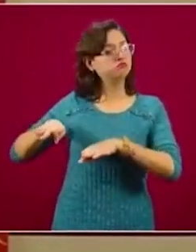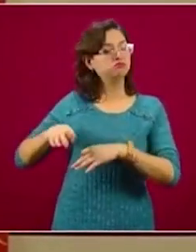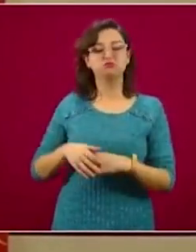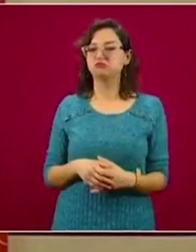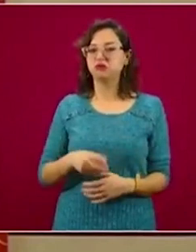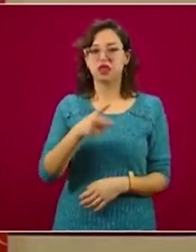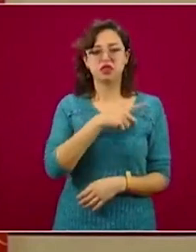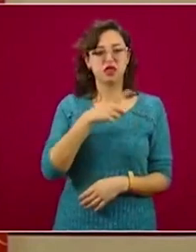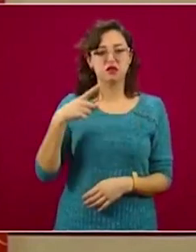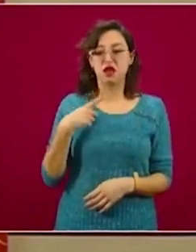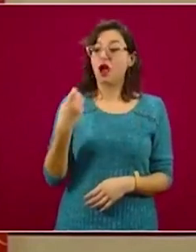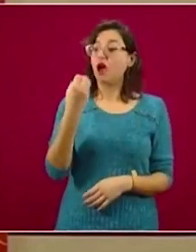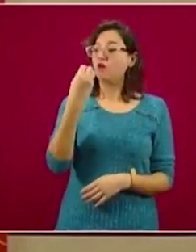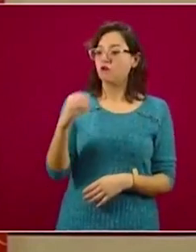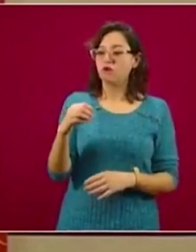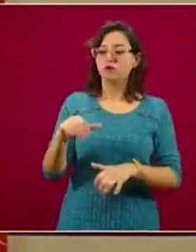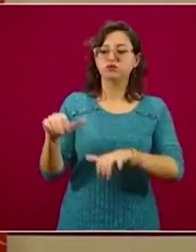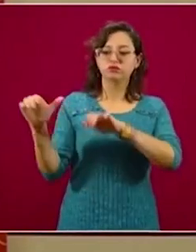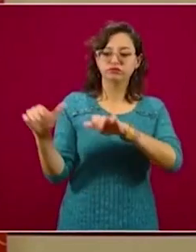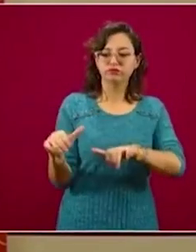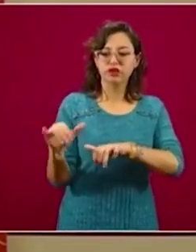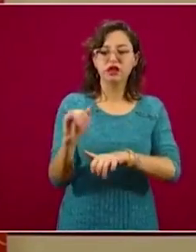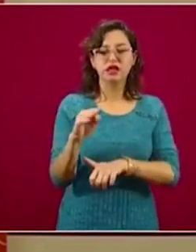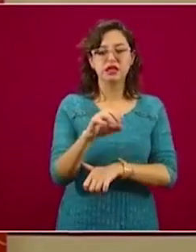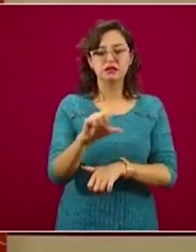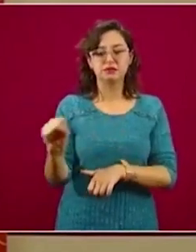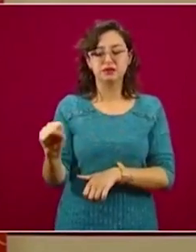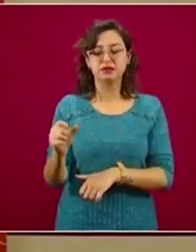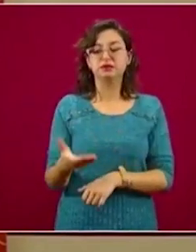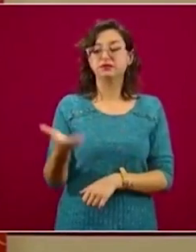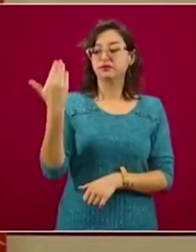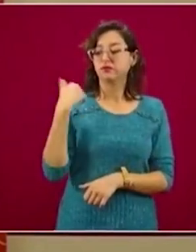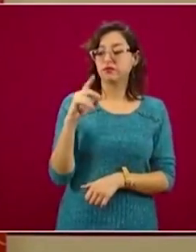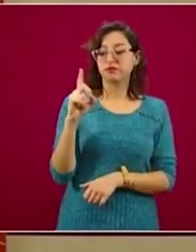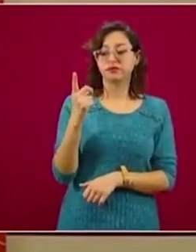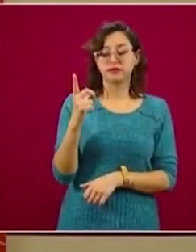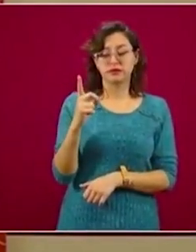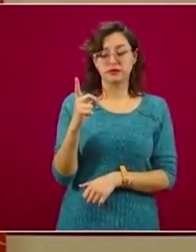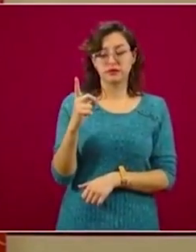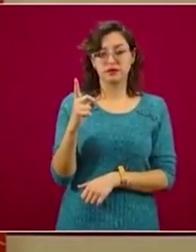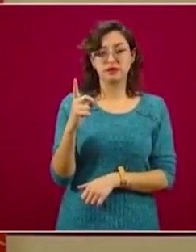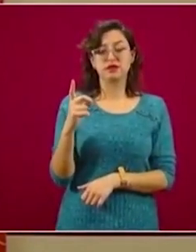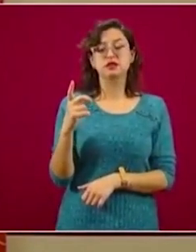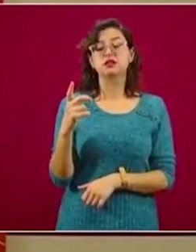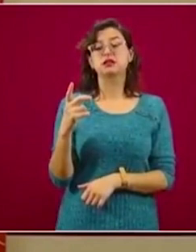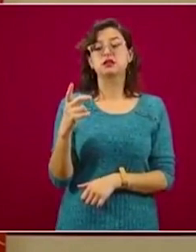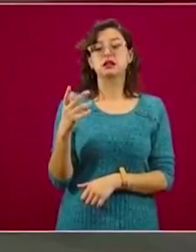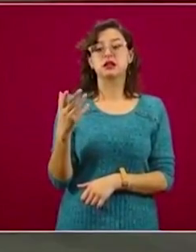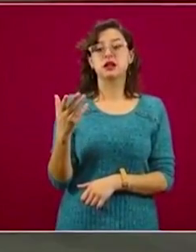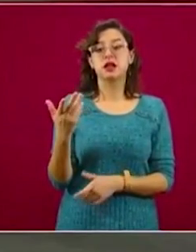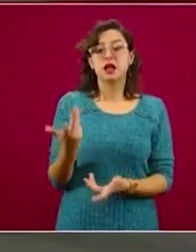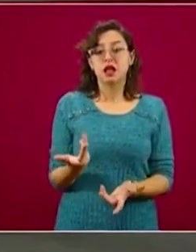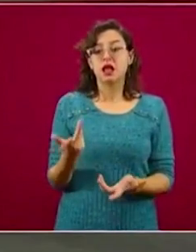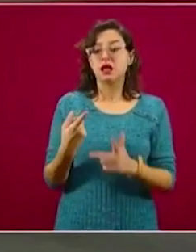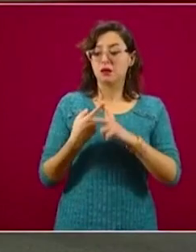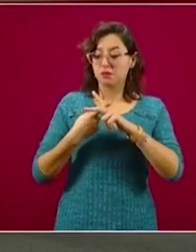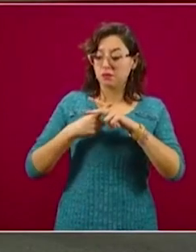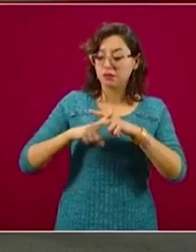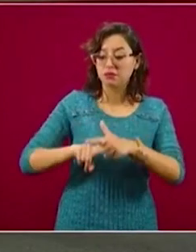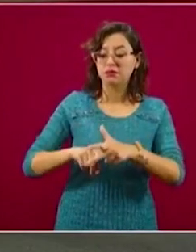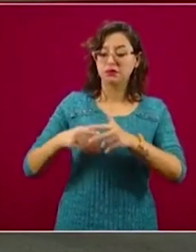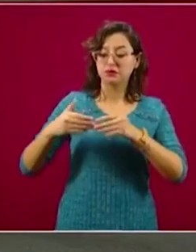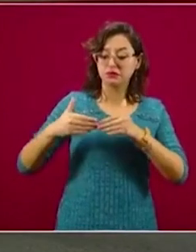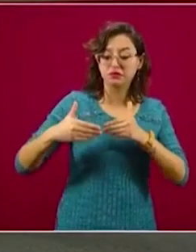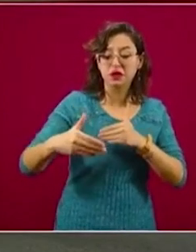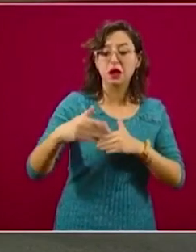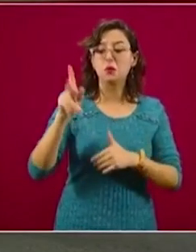seguridad social. A partir de diciembre, en abril, se echó a andar un proyecto, un programa piloto para incorporarlas, para que